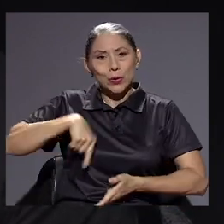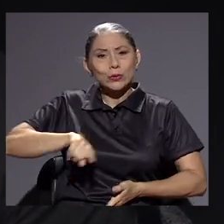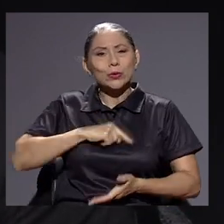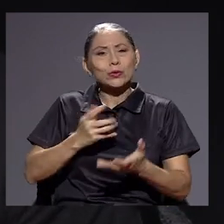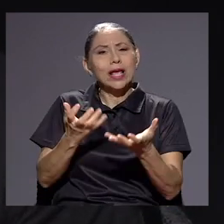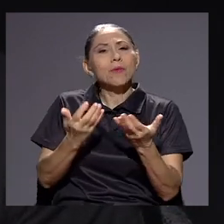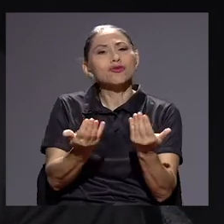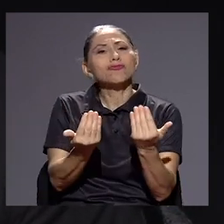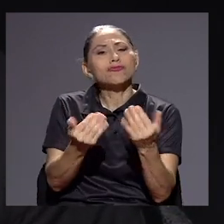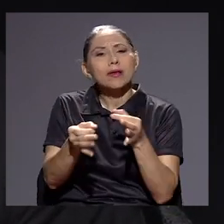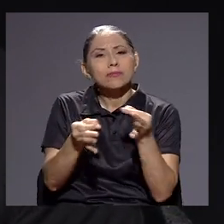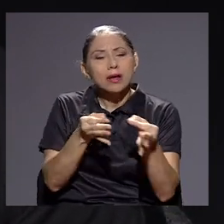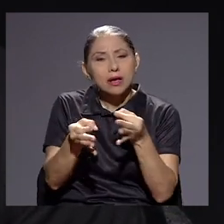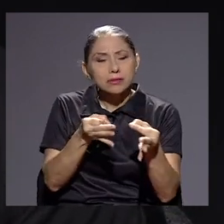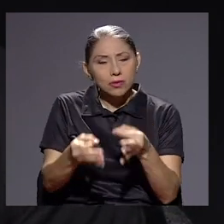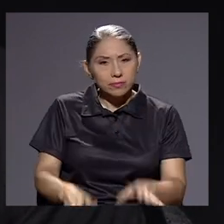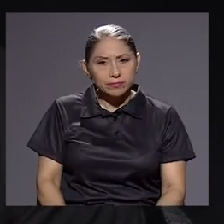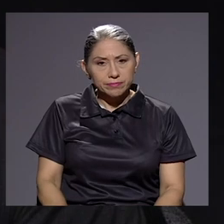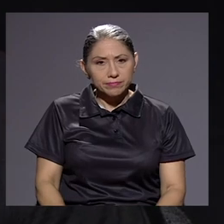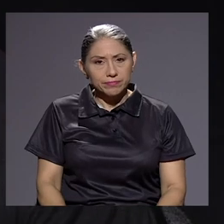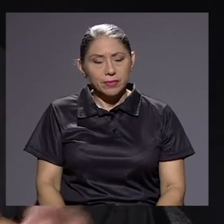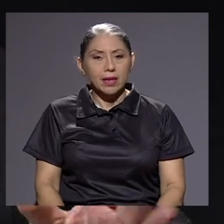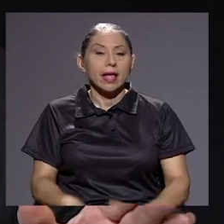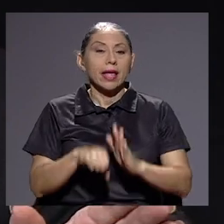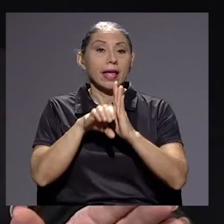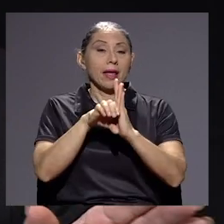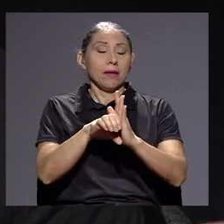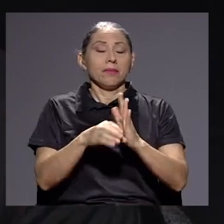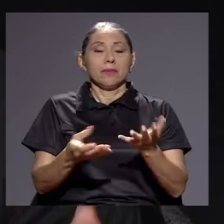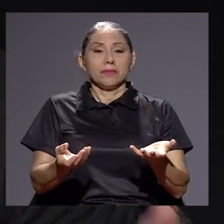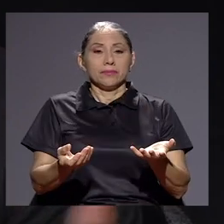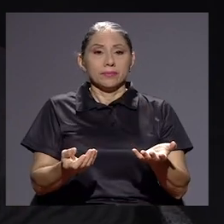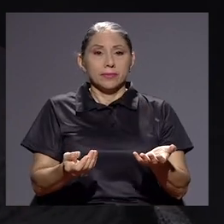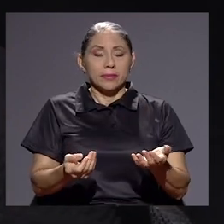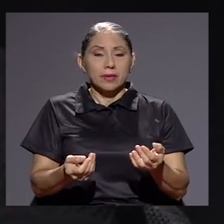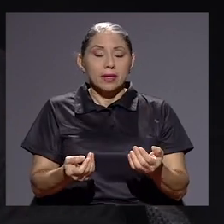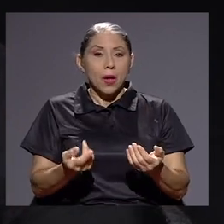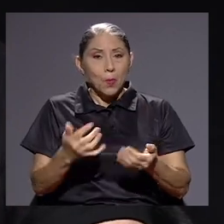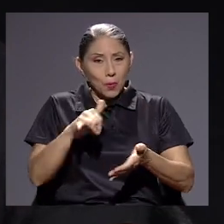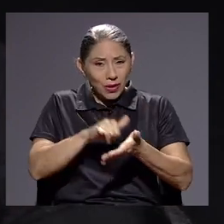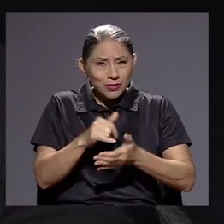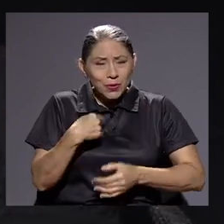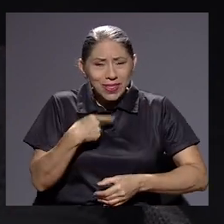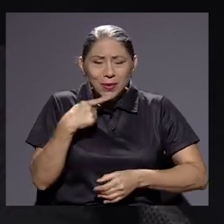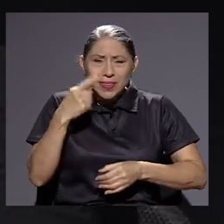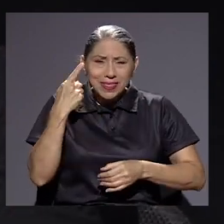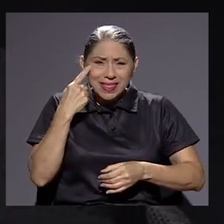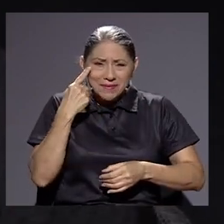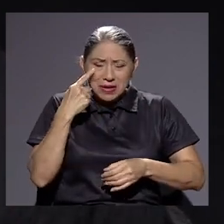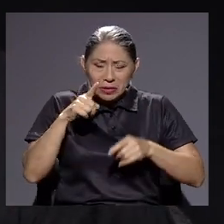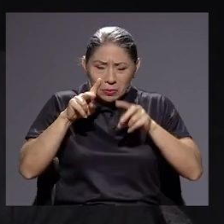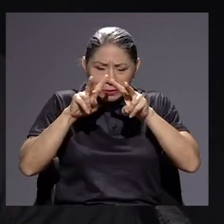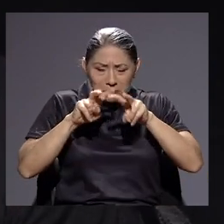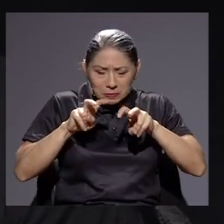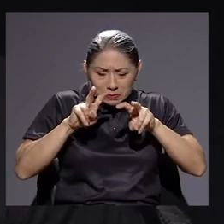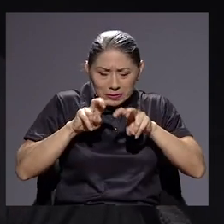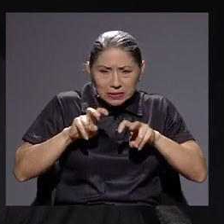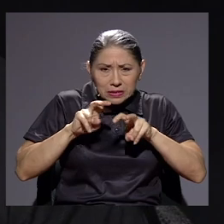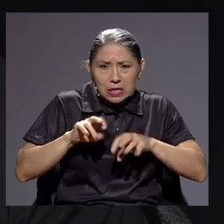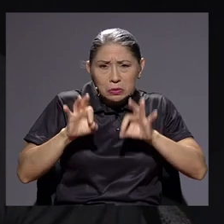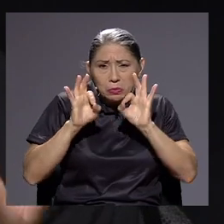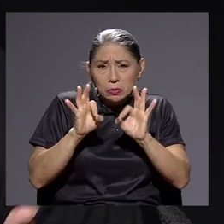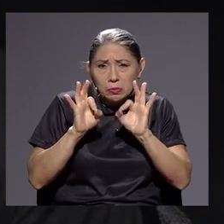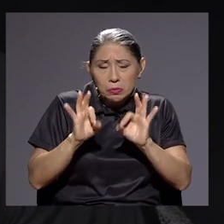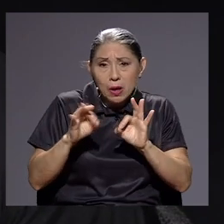explicaciones. Volvemos a lo mismo. Si yo, por eso te digo que hay que revisarlo con mucho detalle,